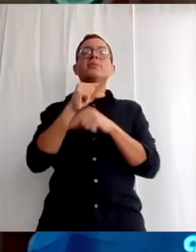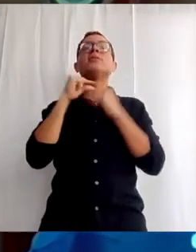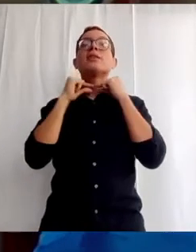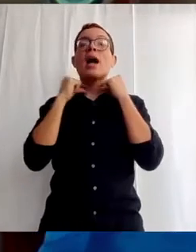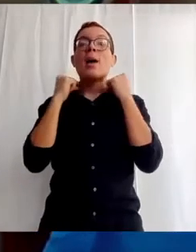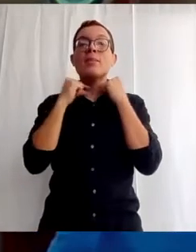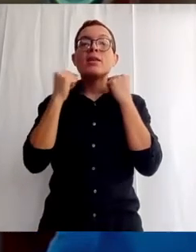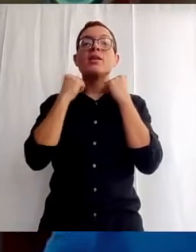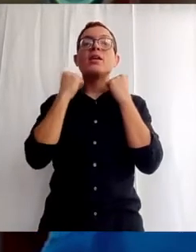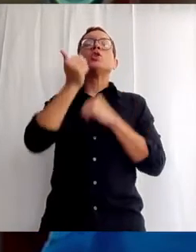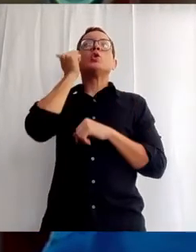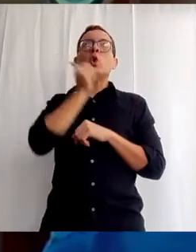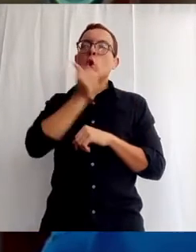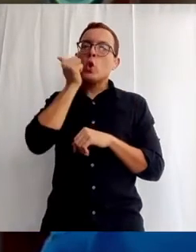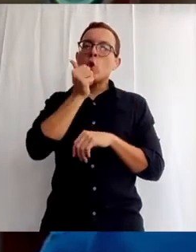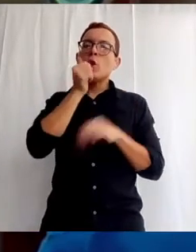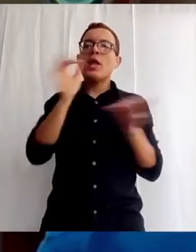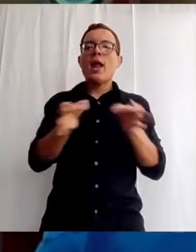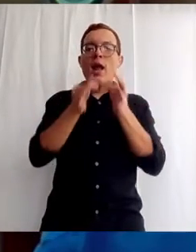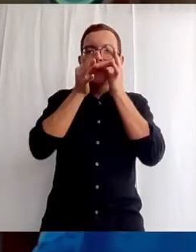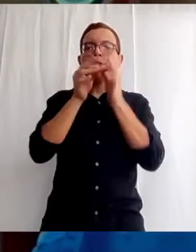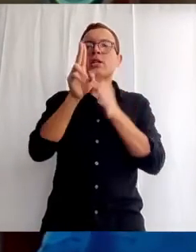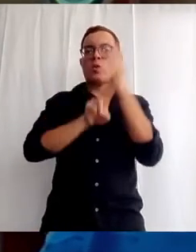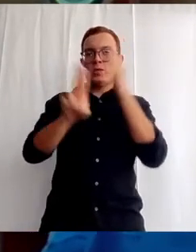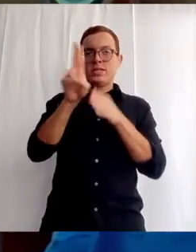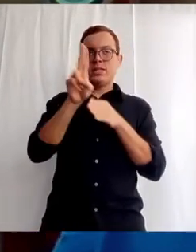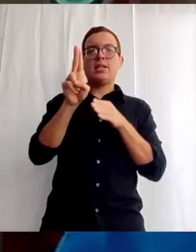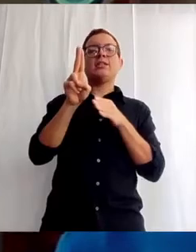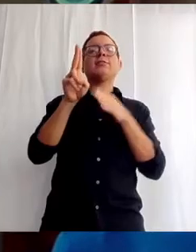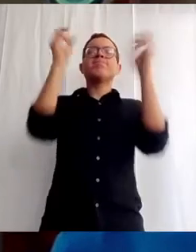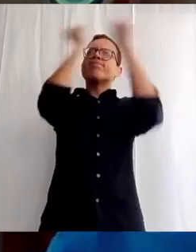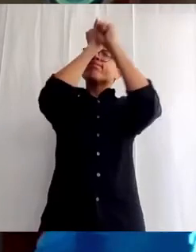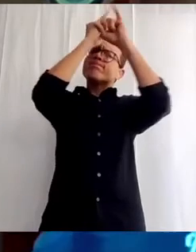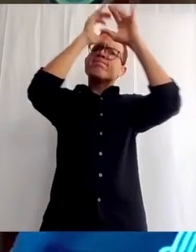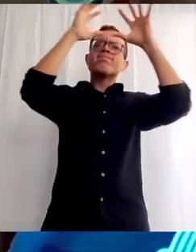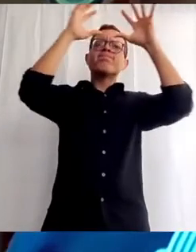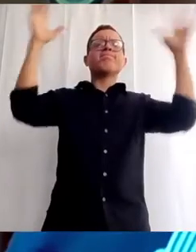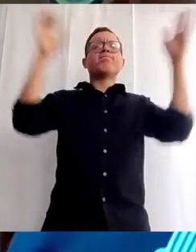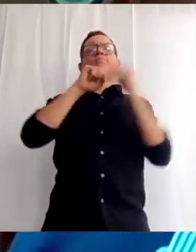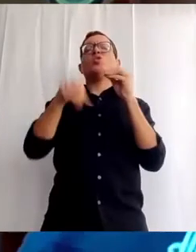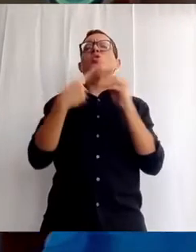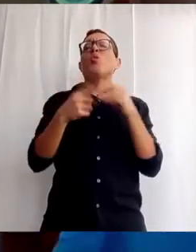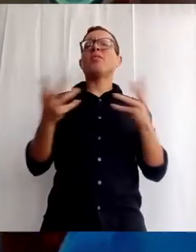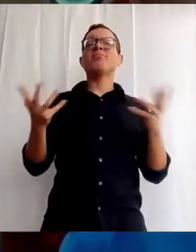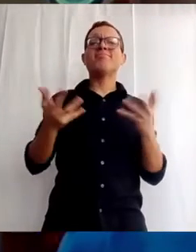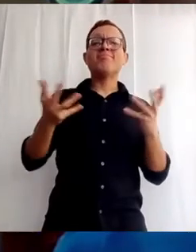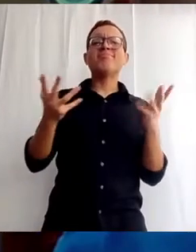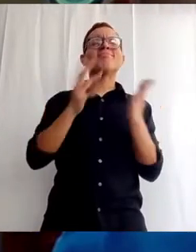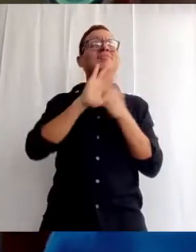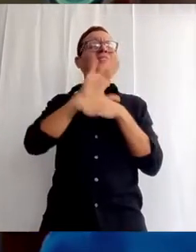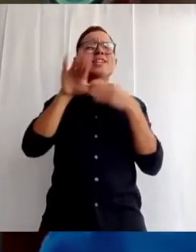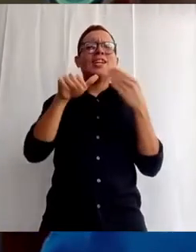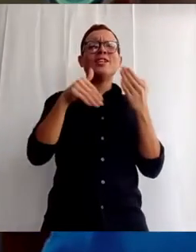que diariamente nos ofrece reflexiones sobre los laudes, las oraciones al final del día y